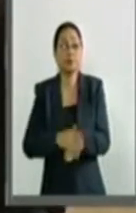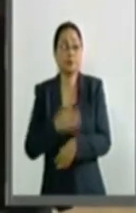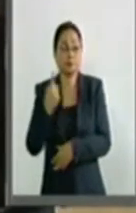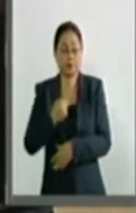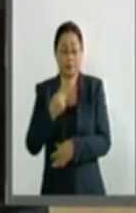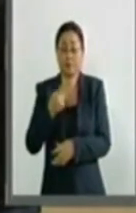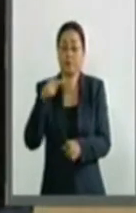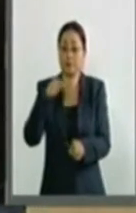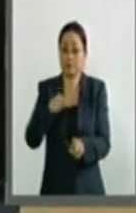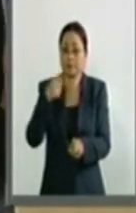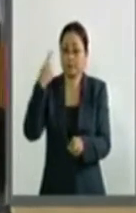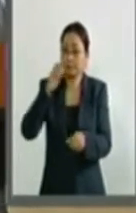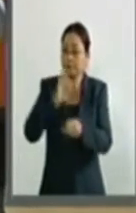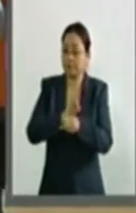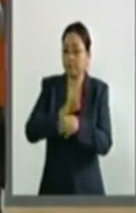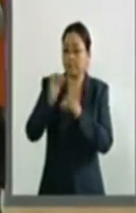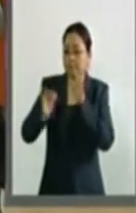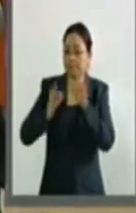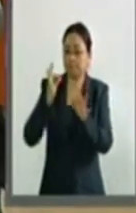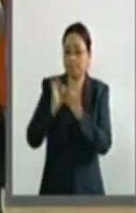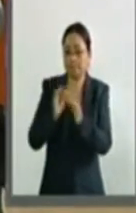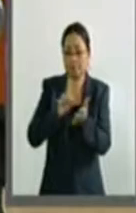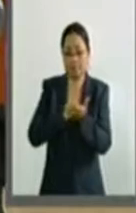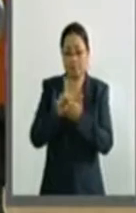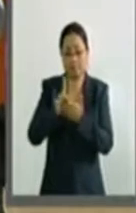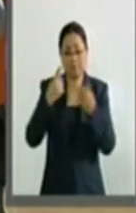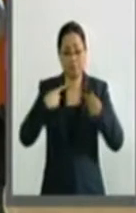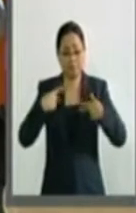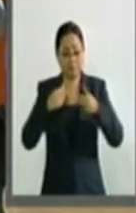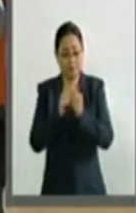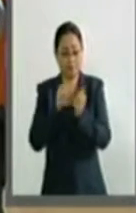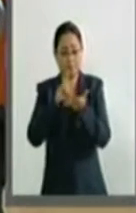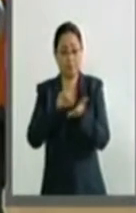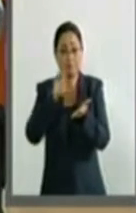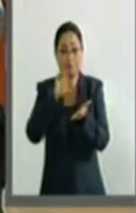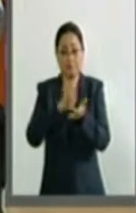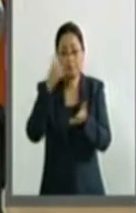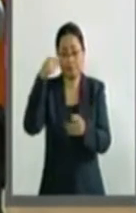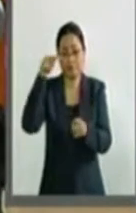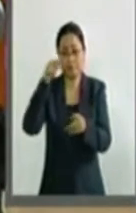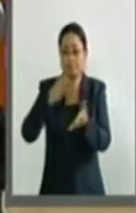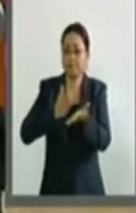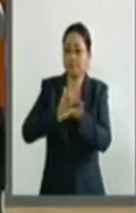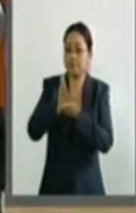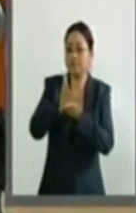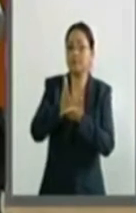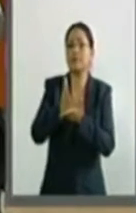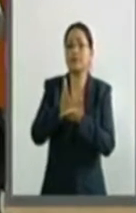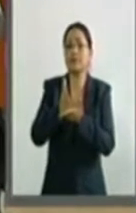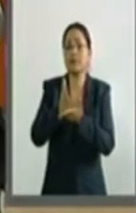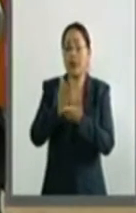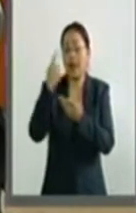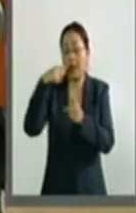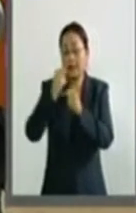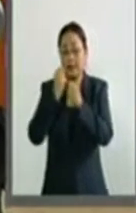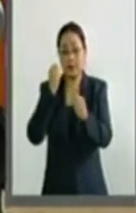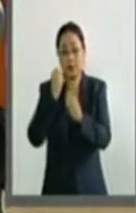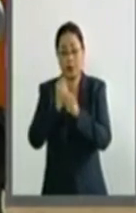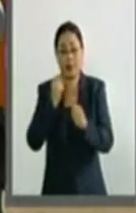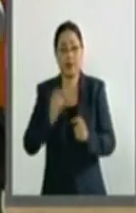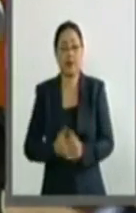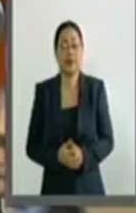A garantizar el derecho de las personas con discapacidad a la accesibilidad del transporte público.